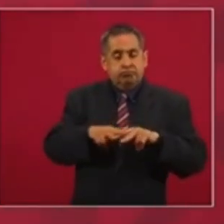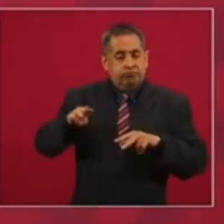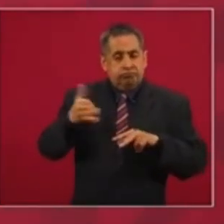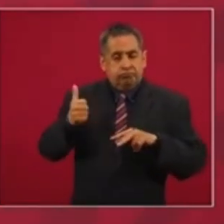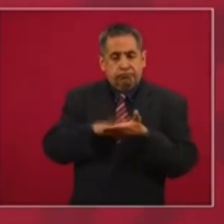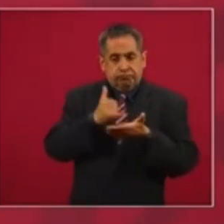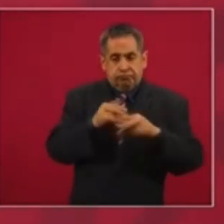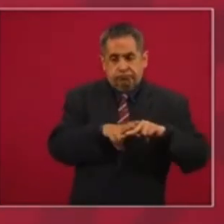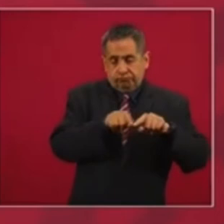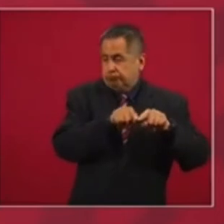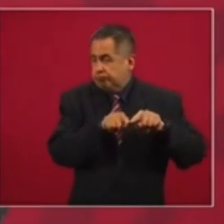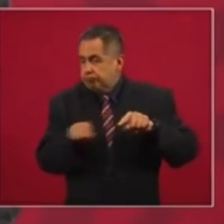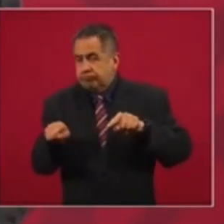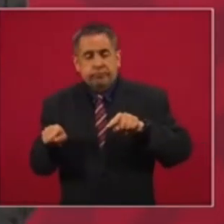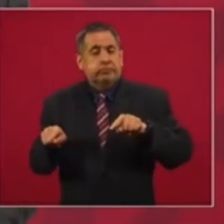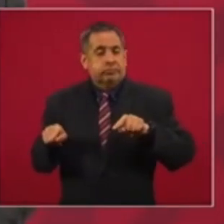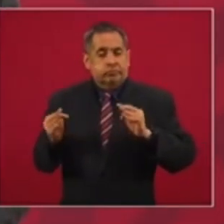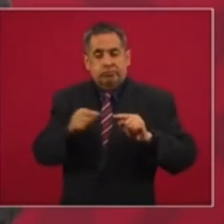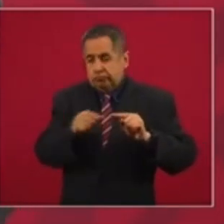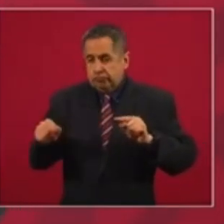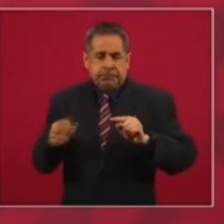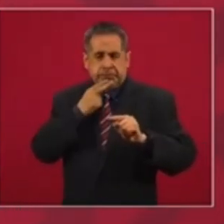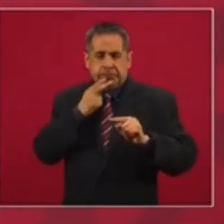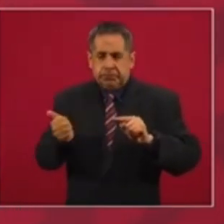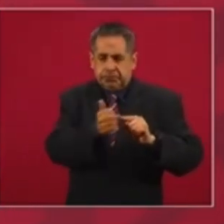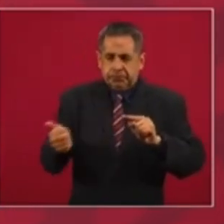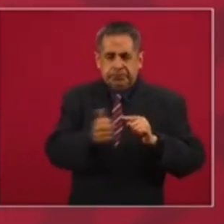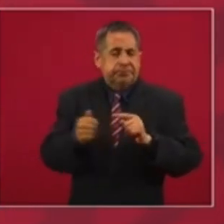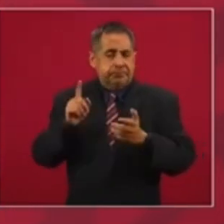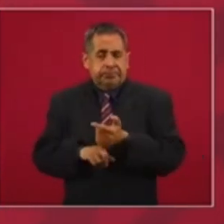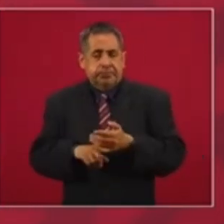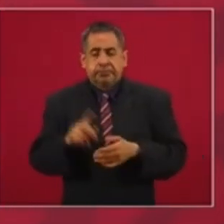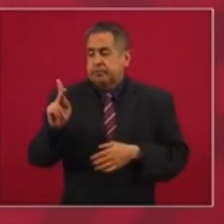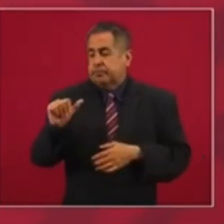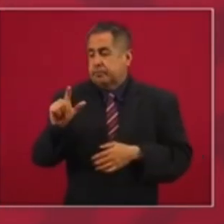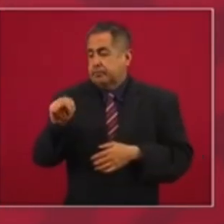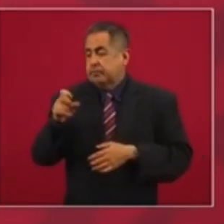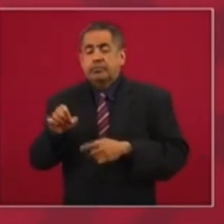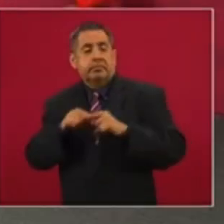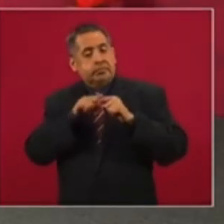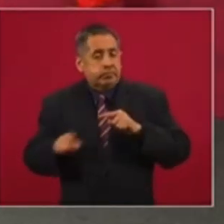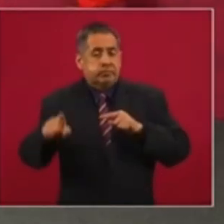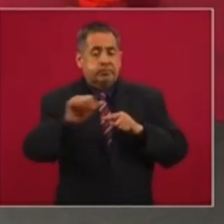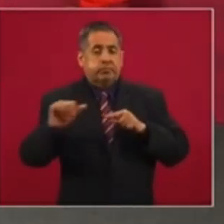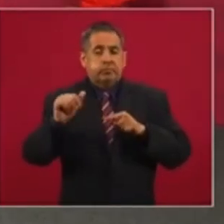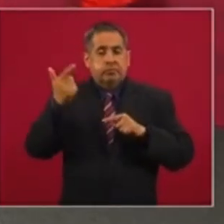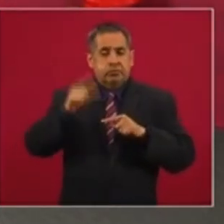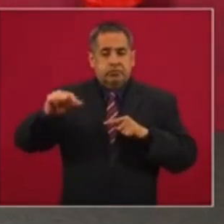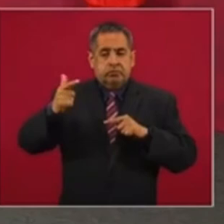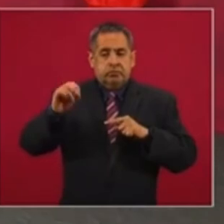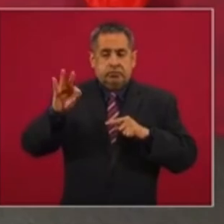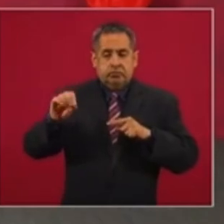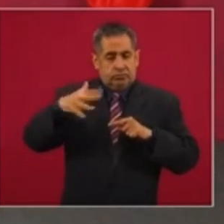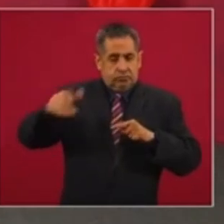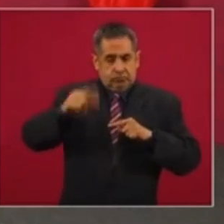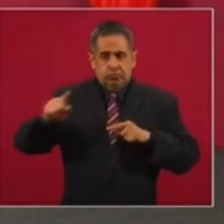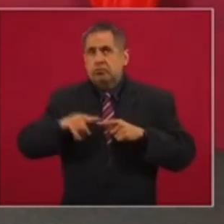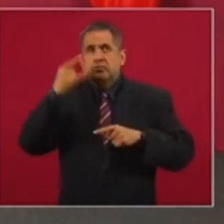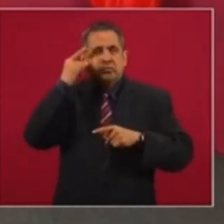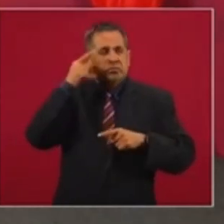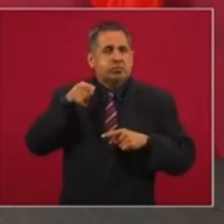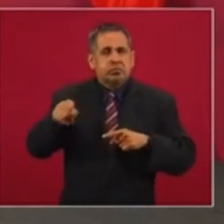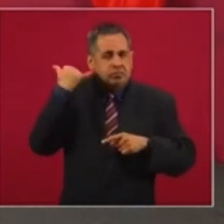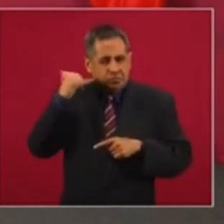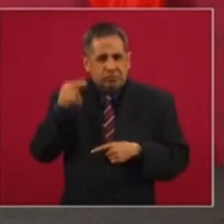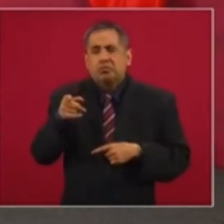sirva de transporte desde Palenque hacia el Golfo. Esto es Campeche,